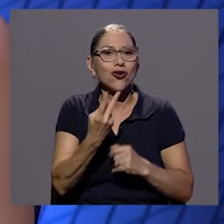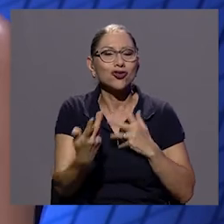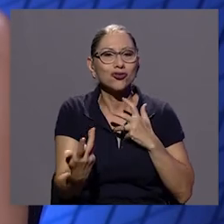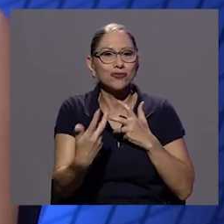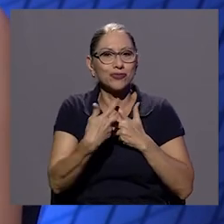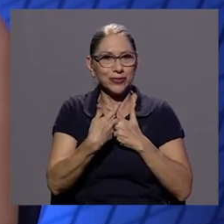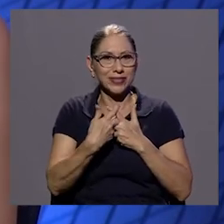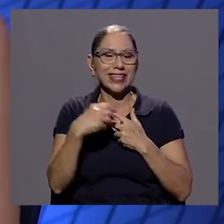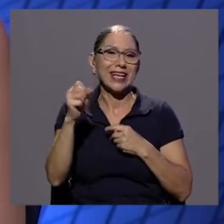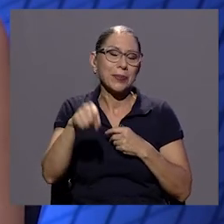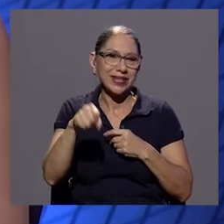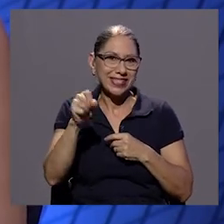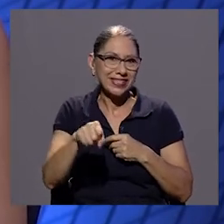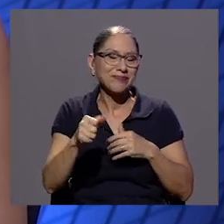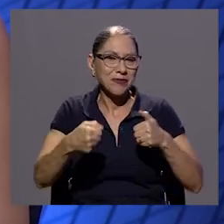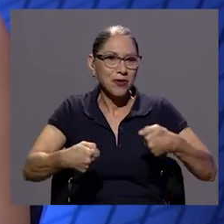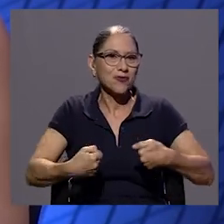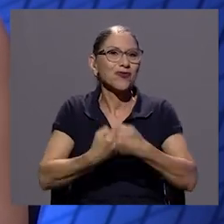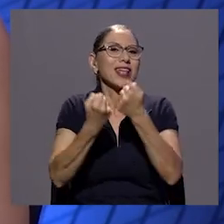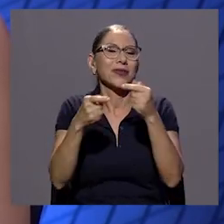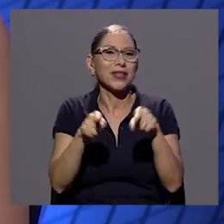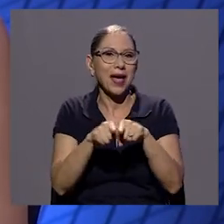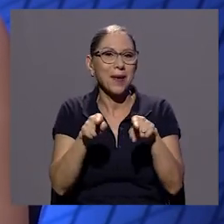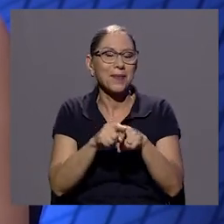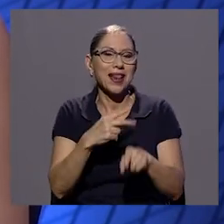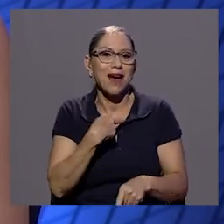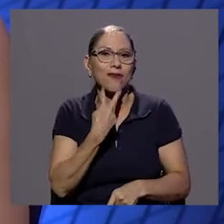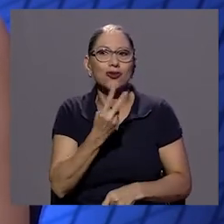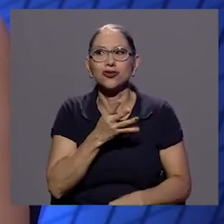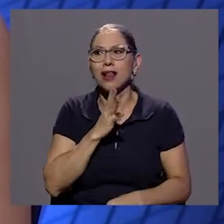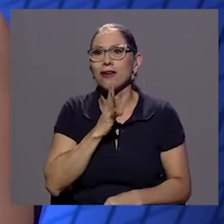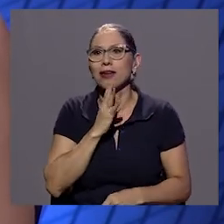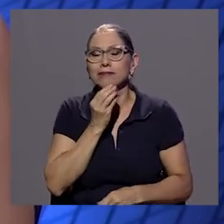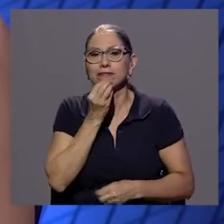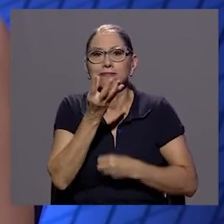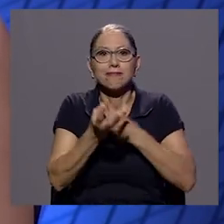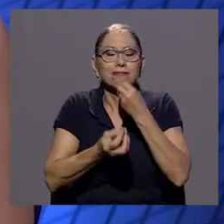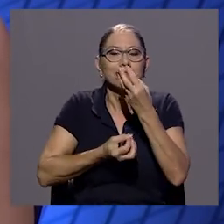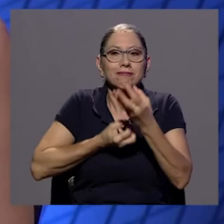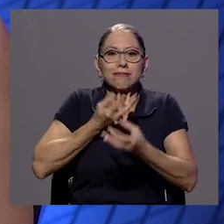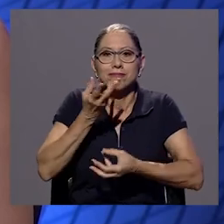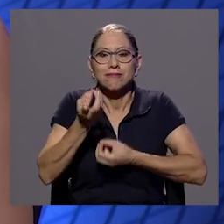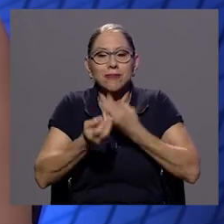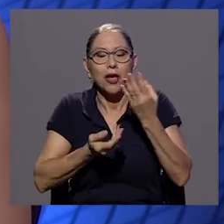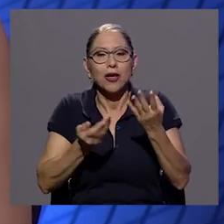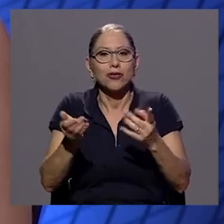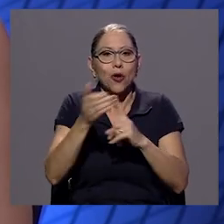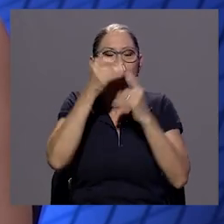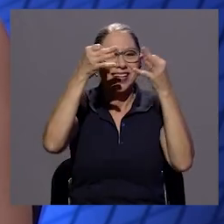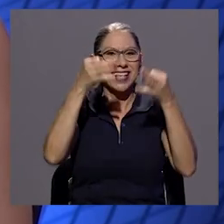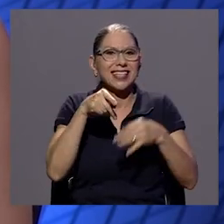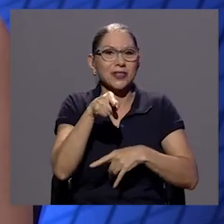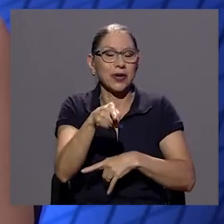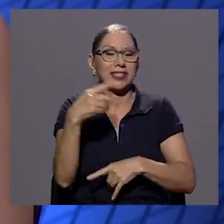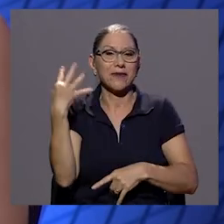sí, sí fue todo un reto también la voz porque sí tomar esa decisión fue muy bonita en decir la que tiene